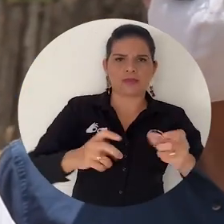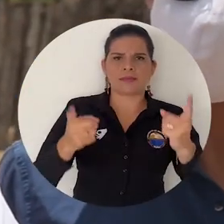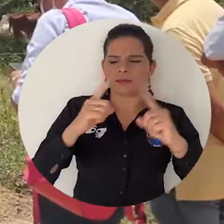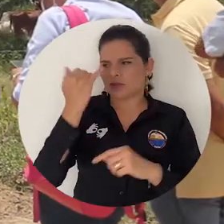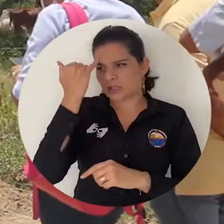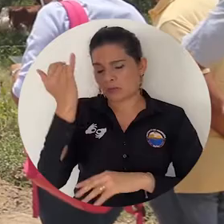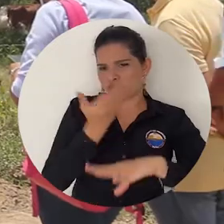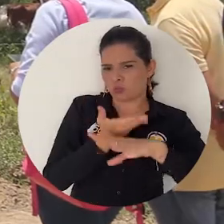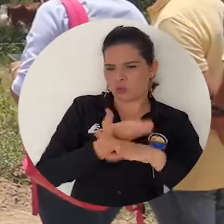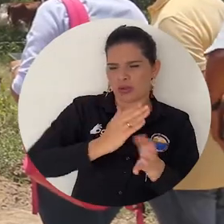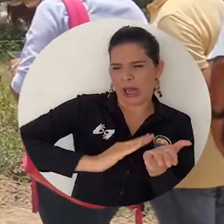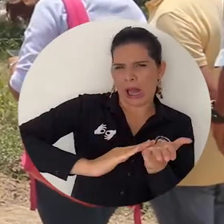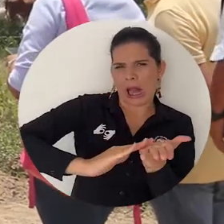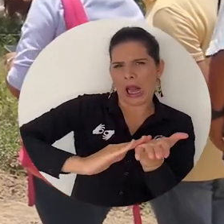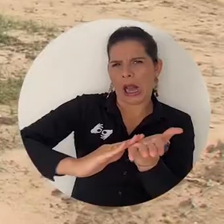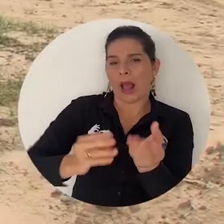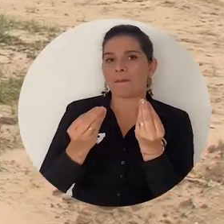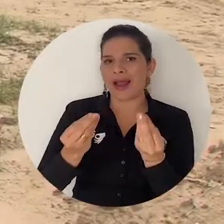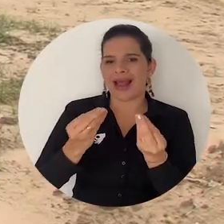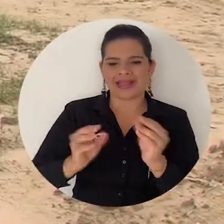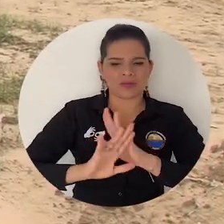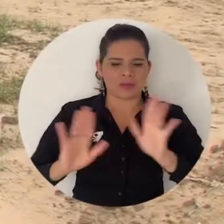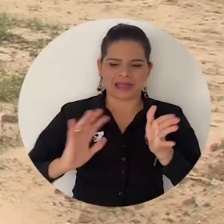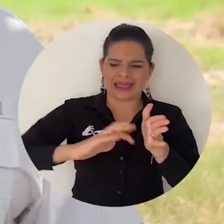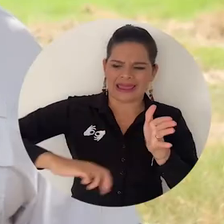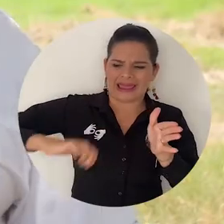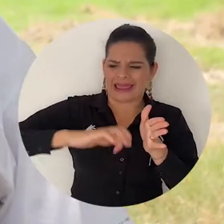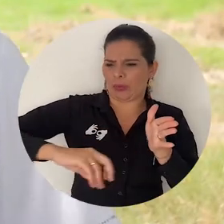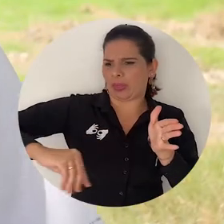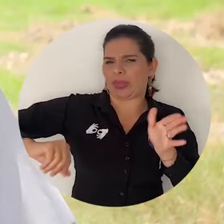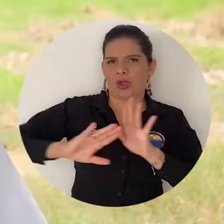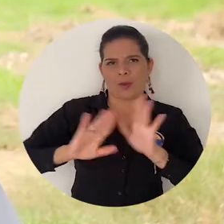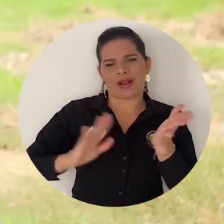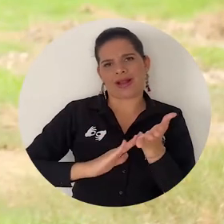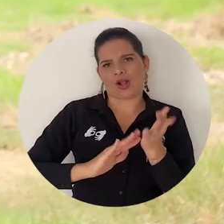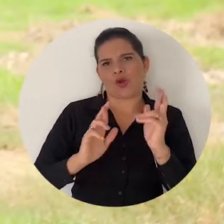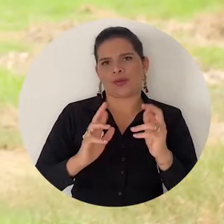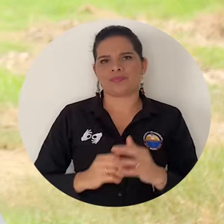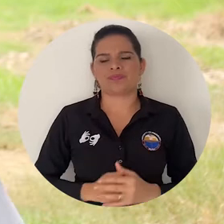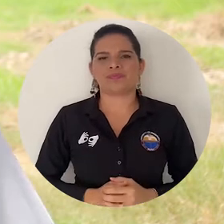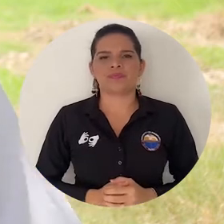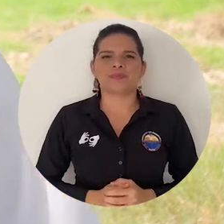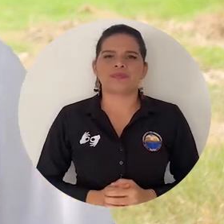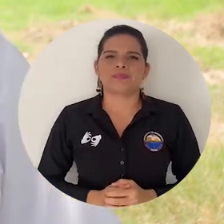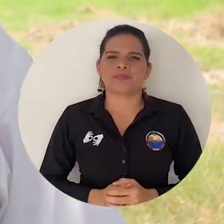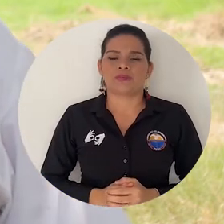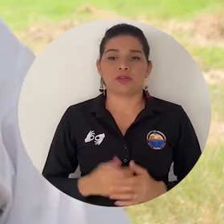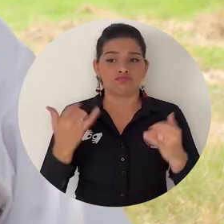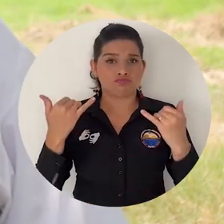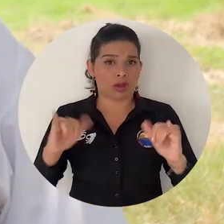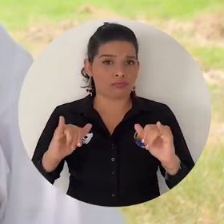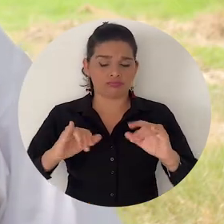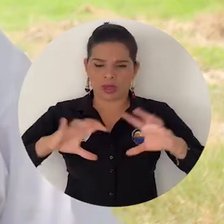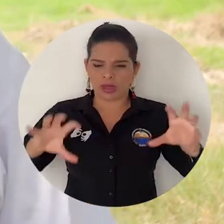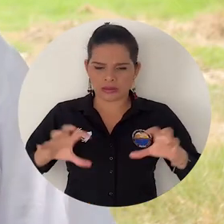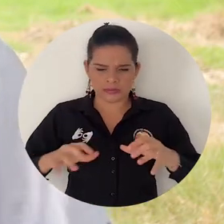de diseños técnicos de las obras que buscan solucionar la erosión. Bueno, básicamente aquí lo que estamos es acometiendo las primeras actividades